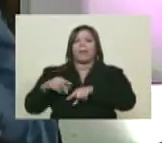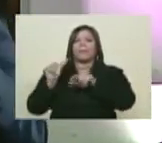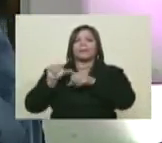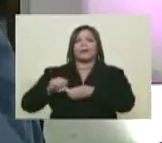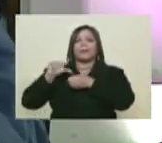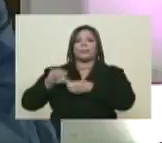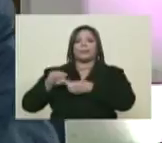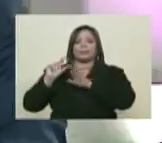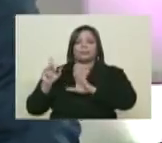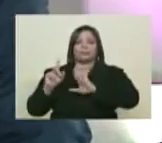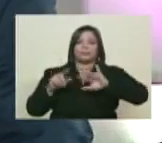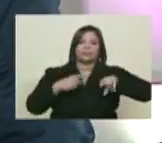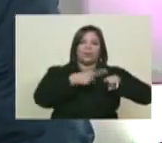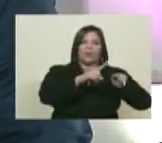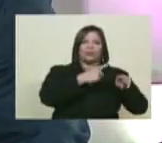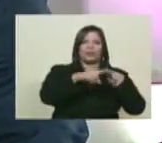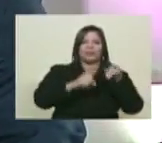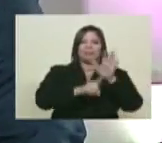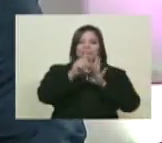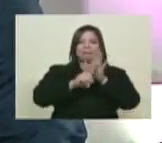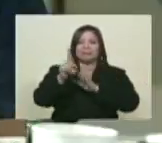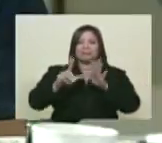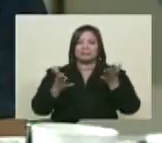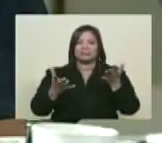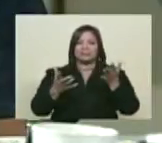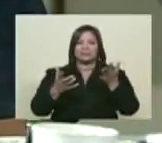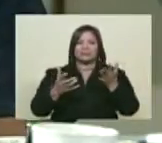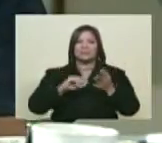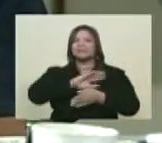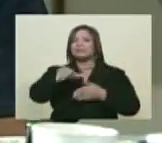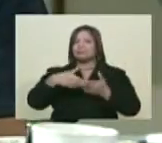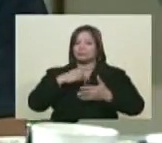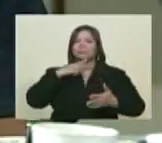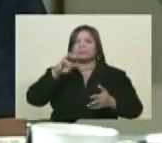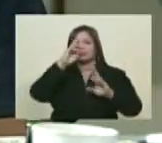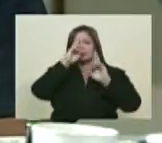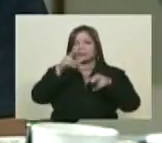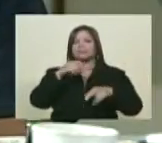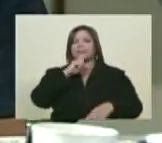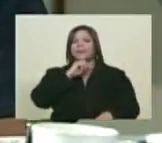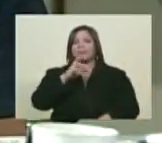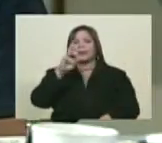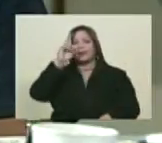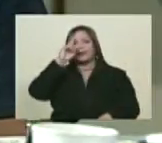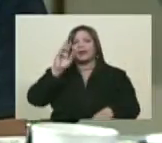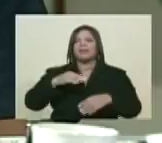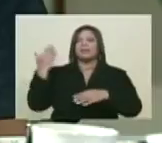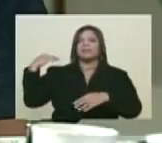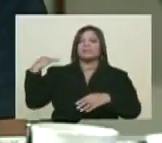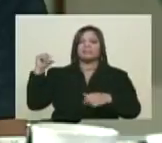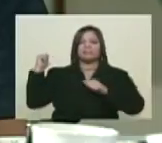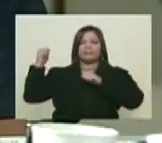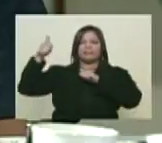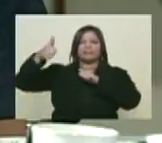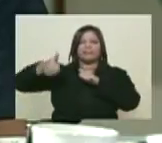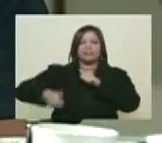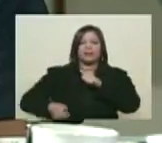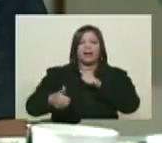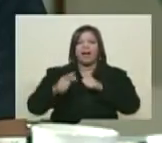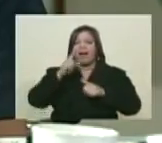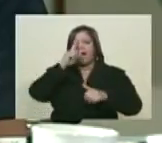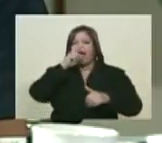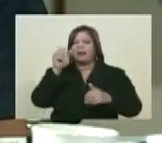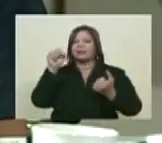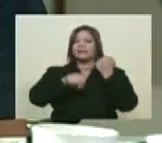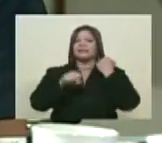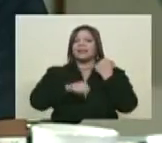valga más, que sea mejor cotizado internacionalmente. Todo eso es cierto. Pero recuerda de dónde venimos, lo que hemos arrastrado durante un